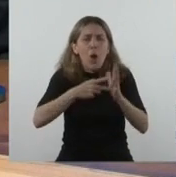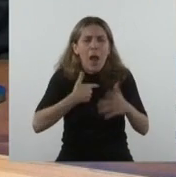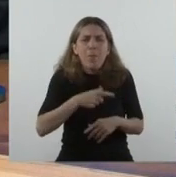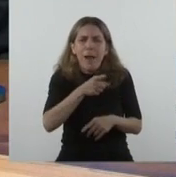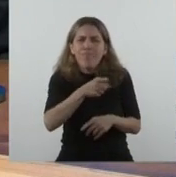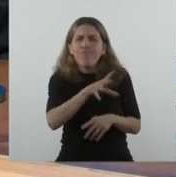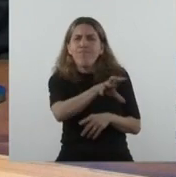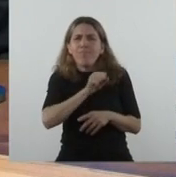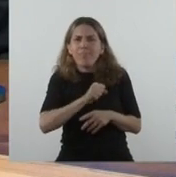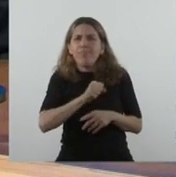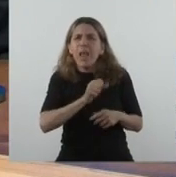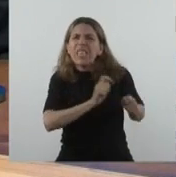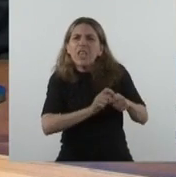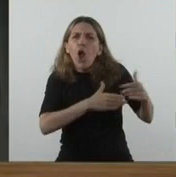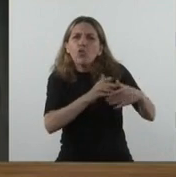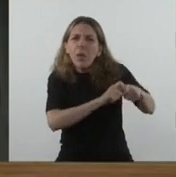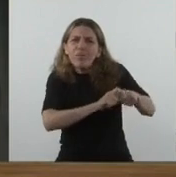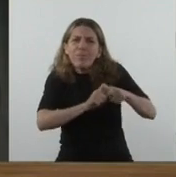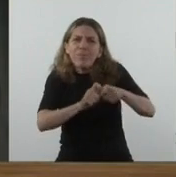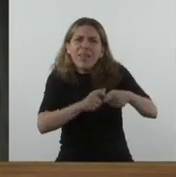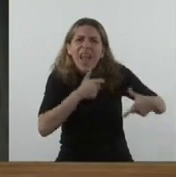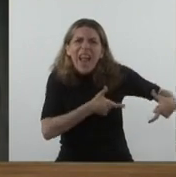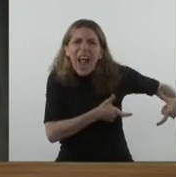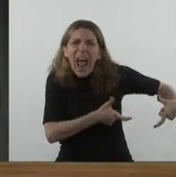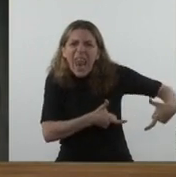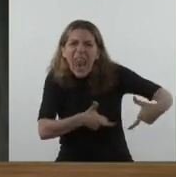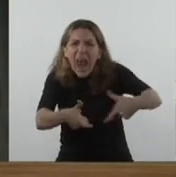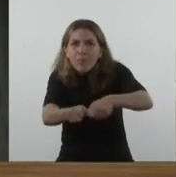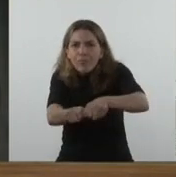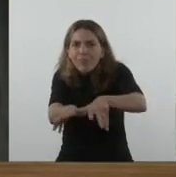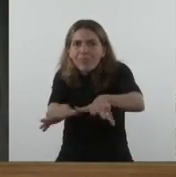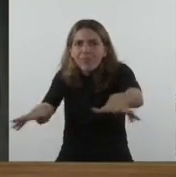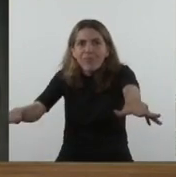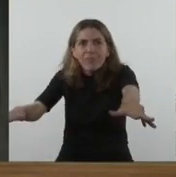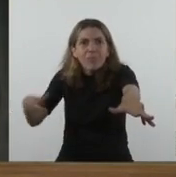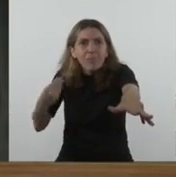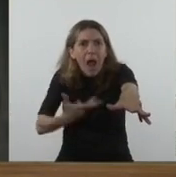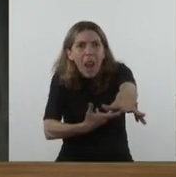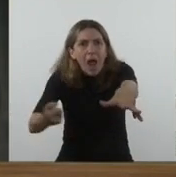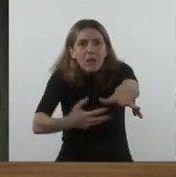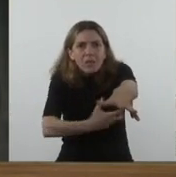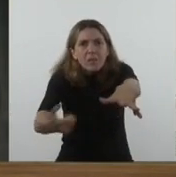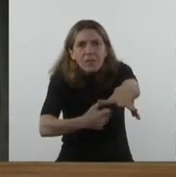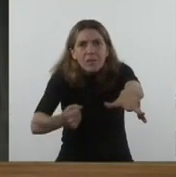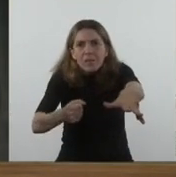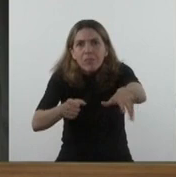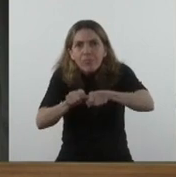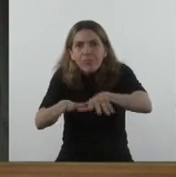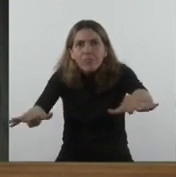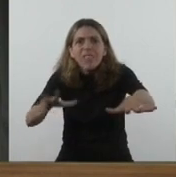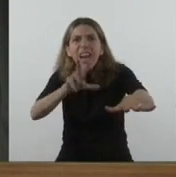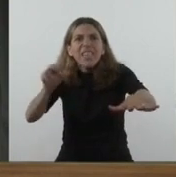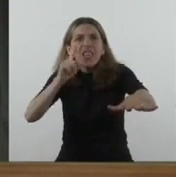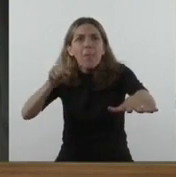construir un canal, como estamos haciéndolo ahora, que permita que el agua esté siempre disponible para esos 300.000 santiagueños.